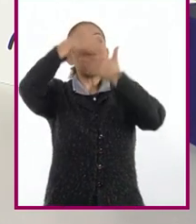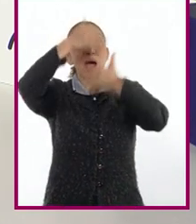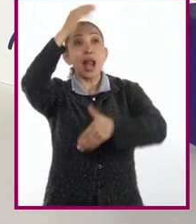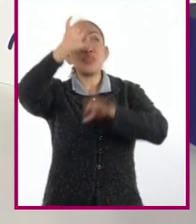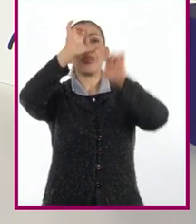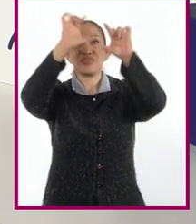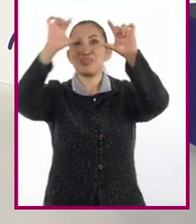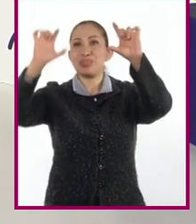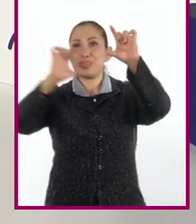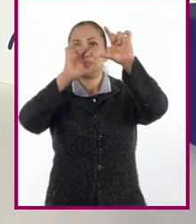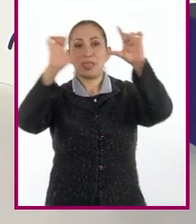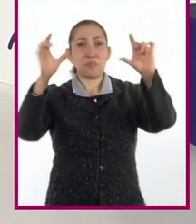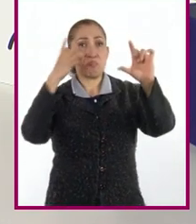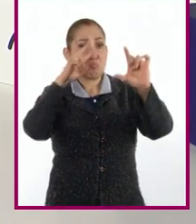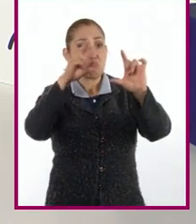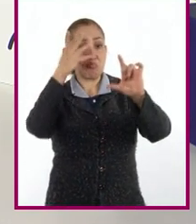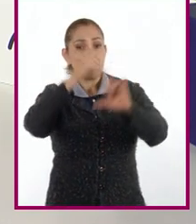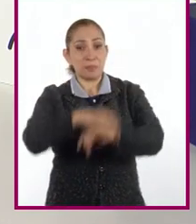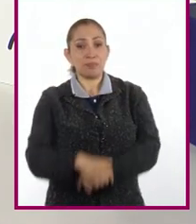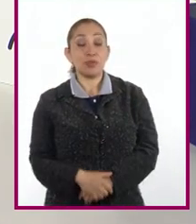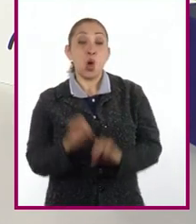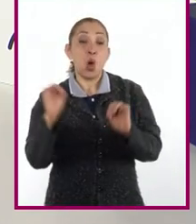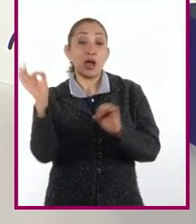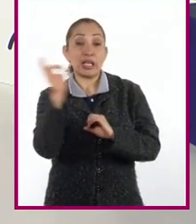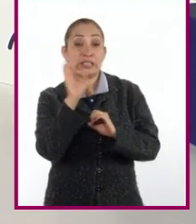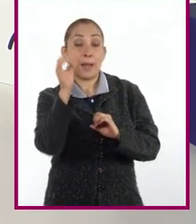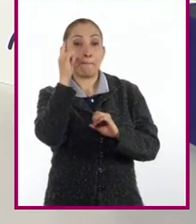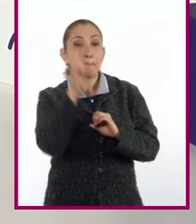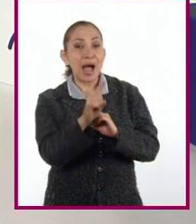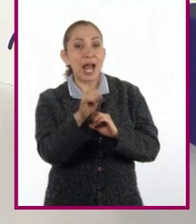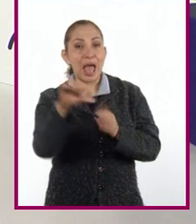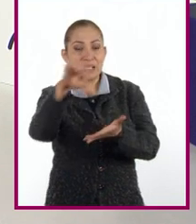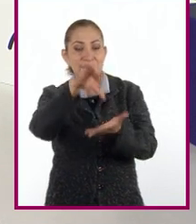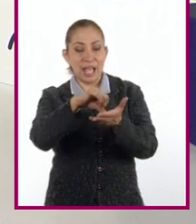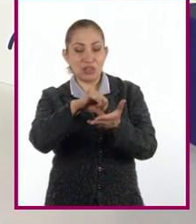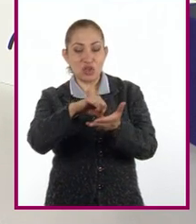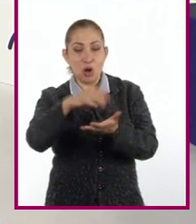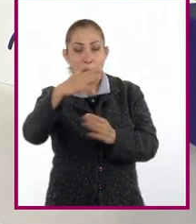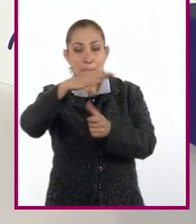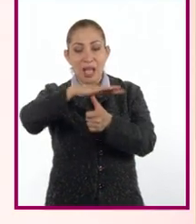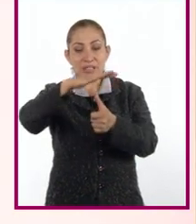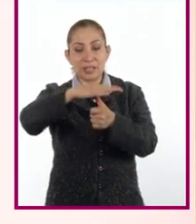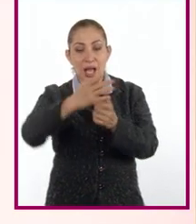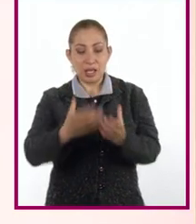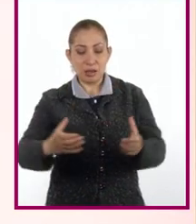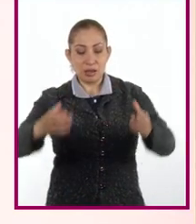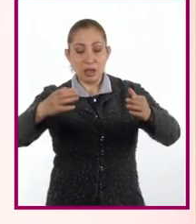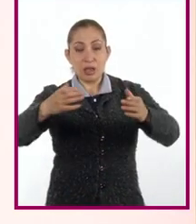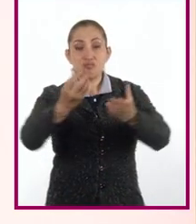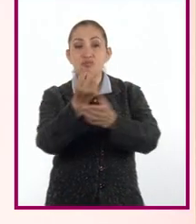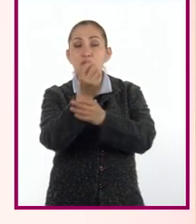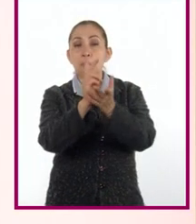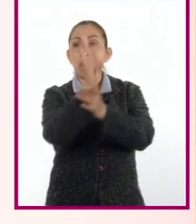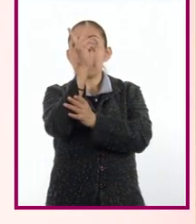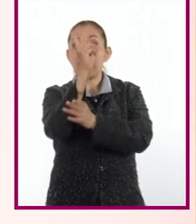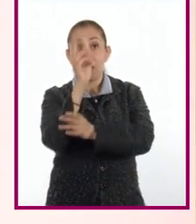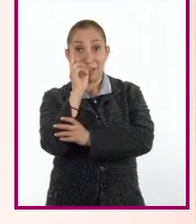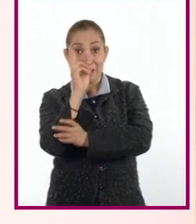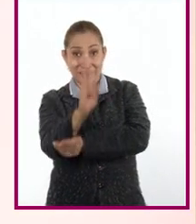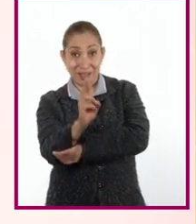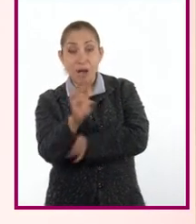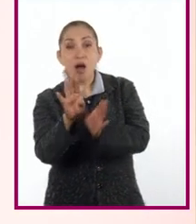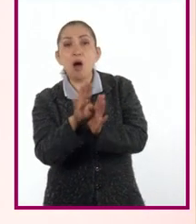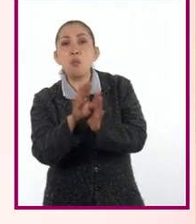Claro. Se verían muy bien. O quizás para ponerlo como centro de mesa y arriba una maceta. ¿Observaron